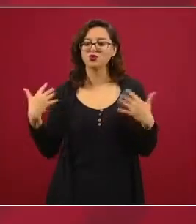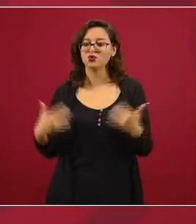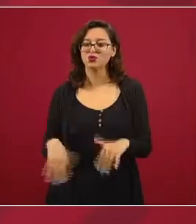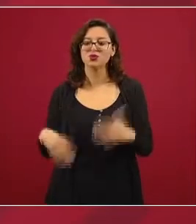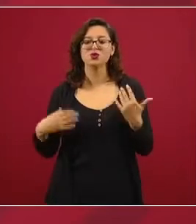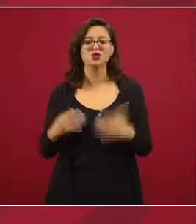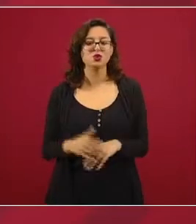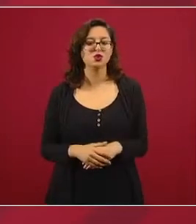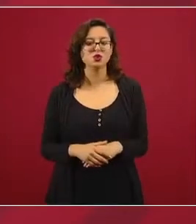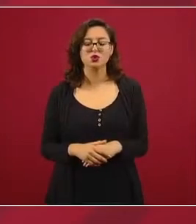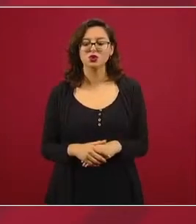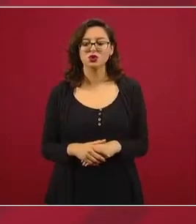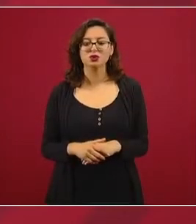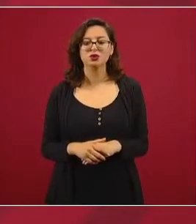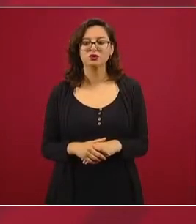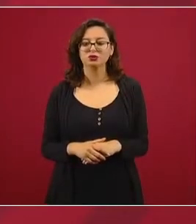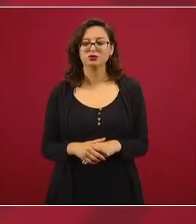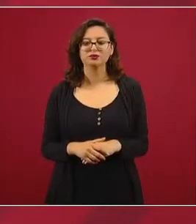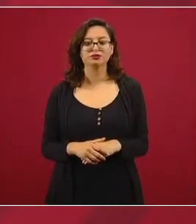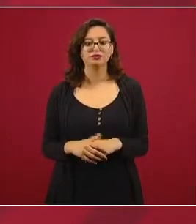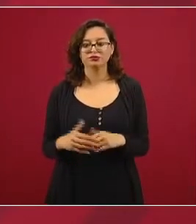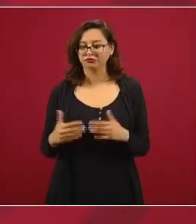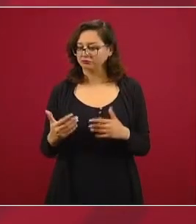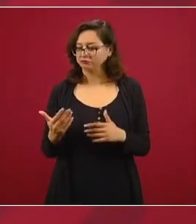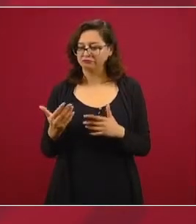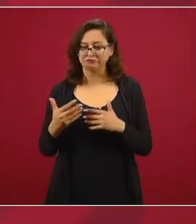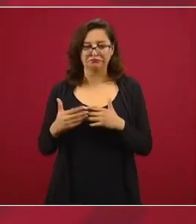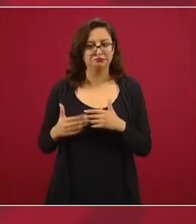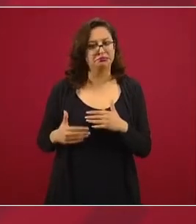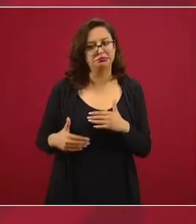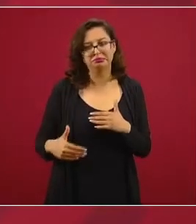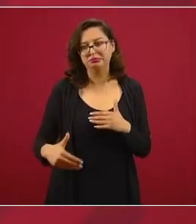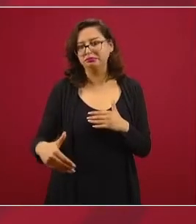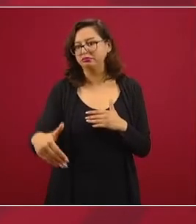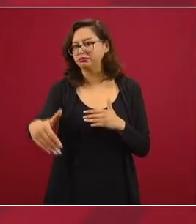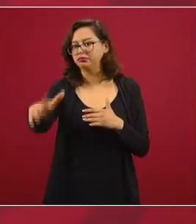de grandes